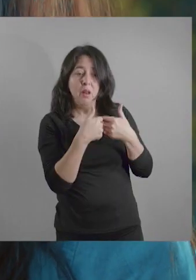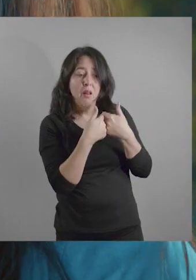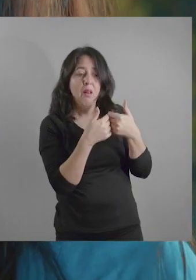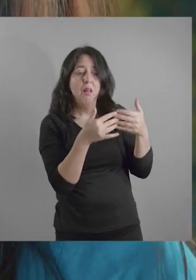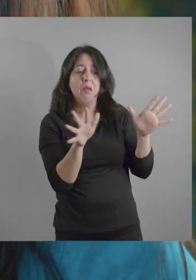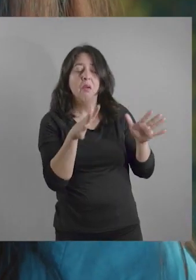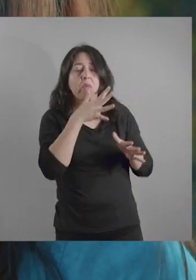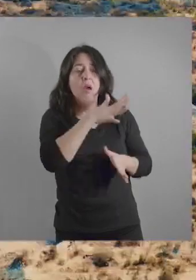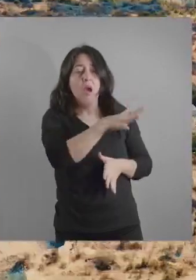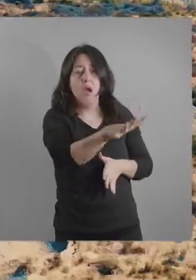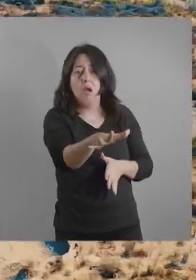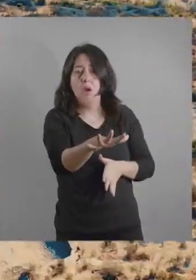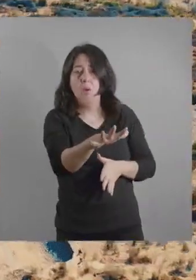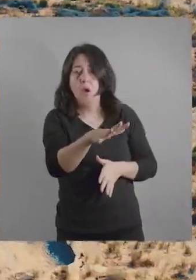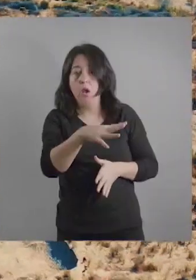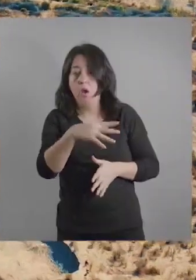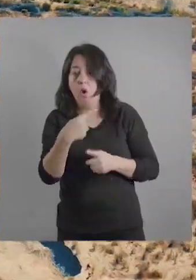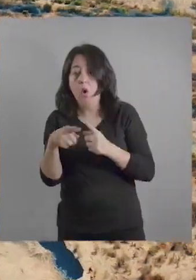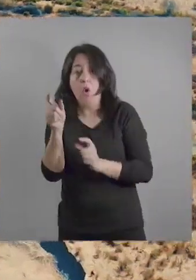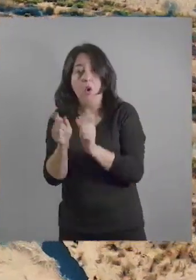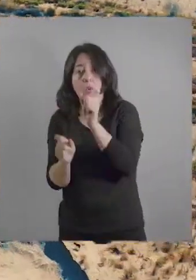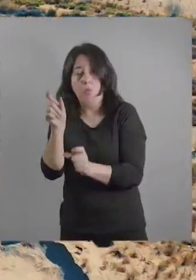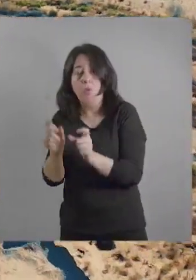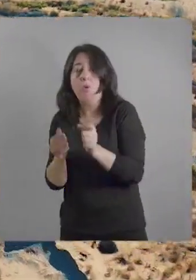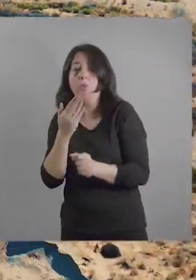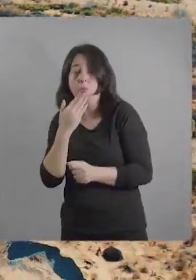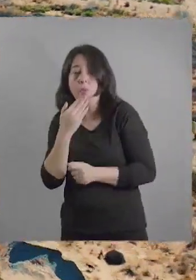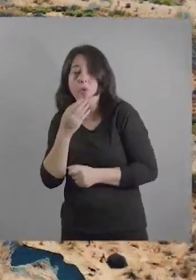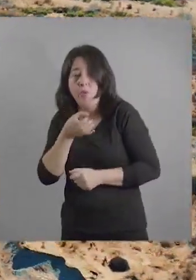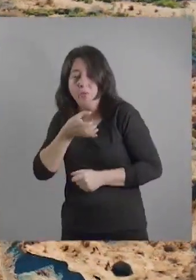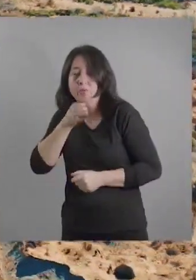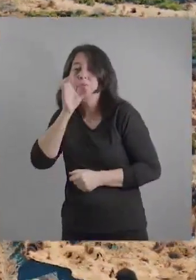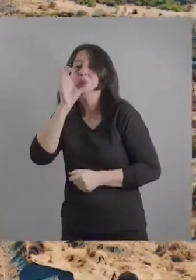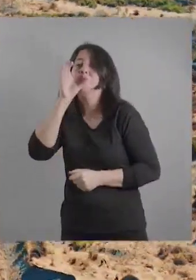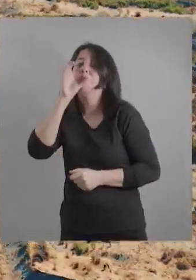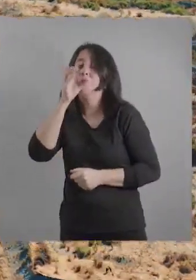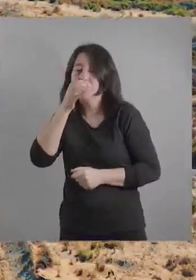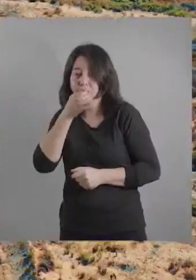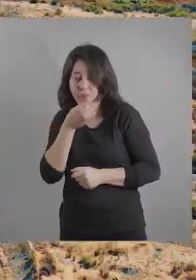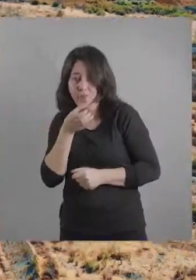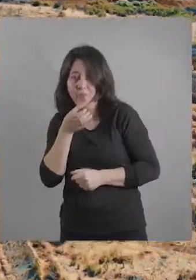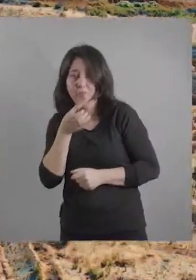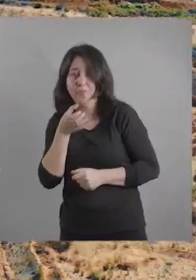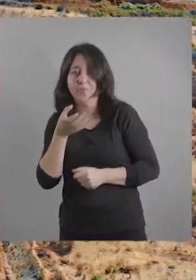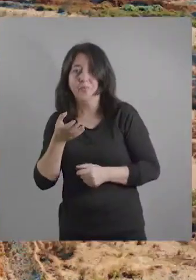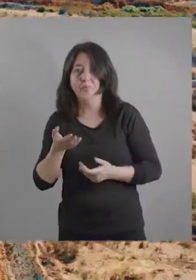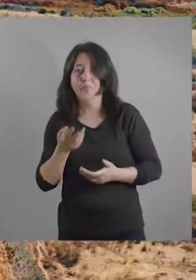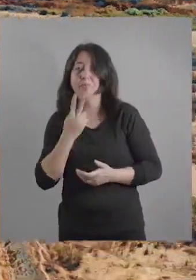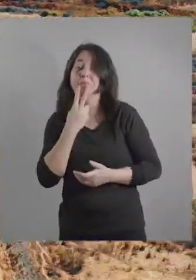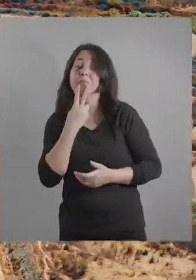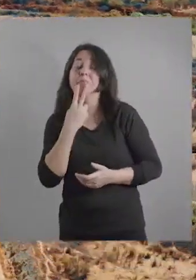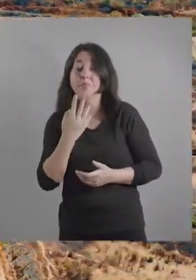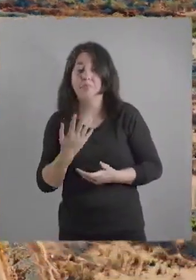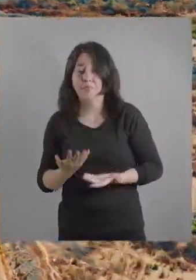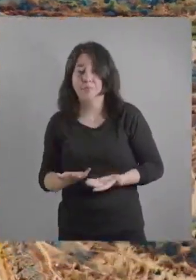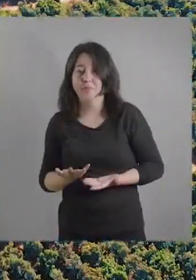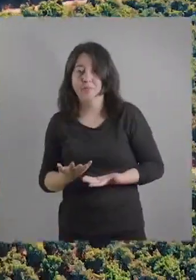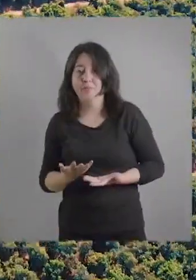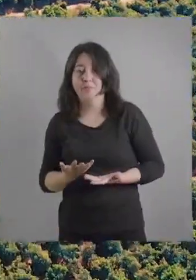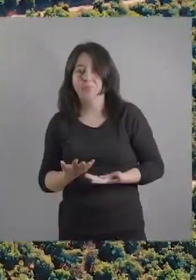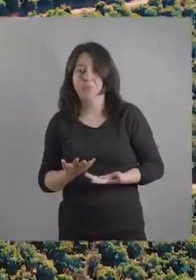que suelte las aguas para que nosotras, las demás personas, también podamos tener